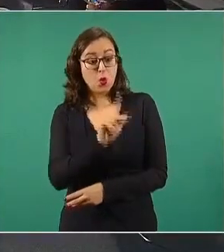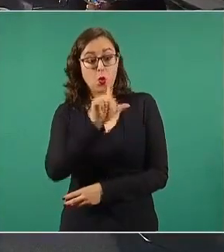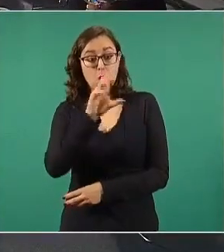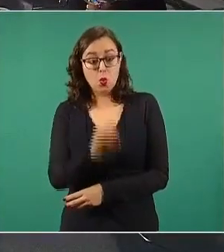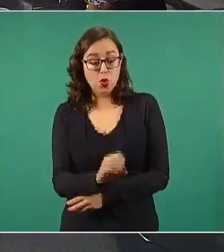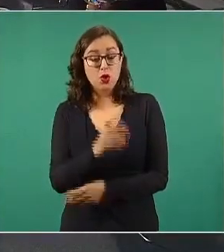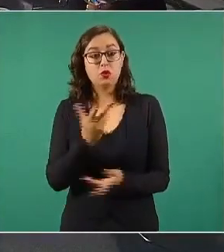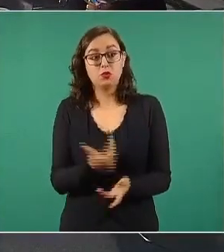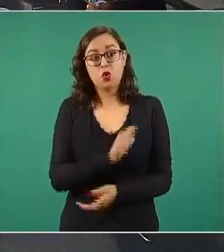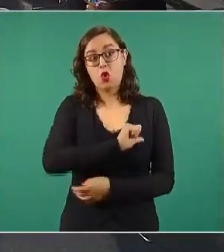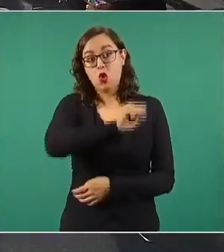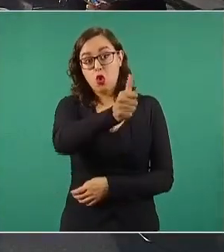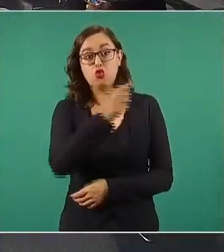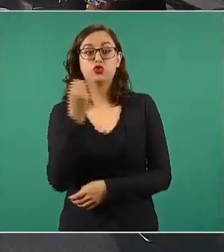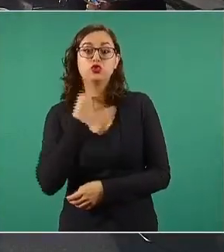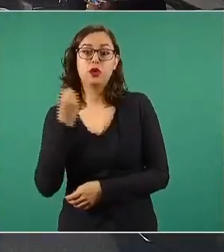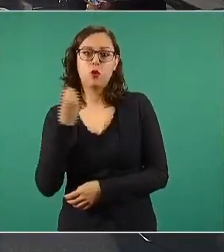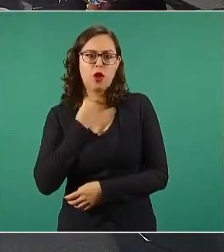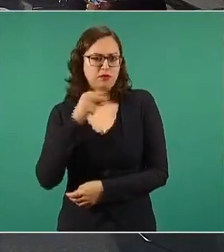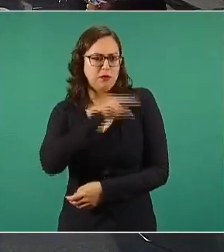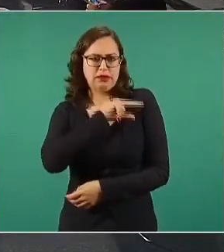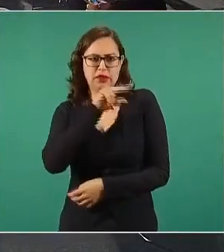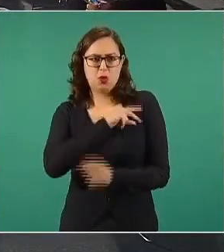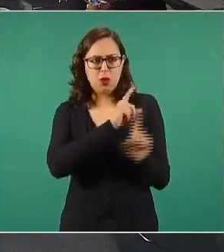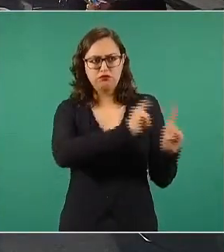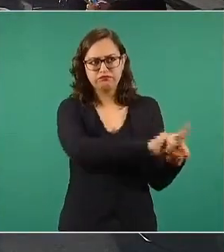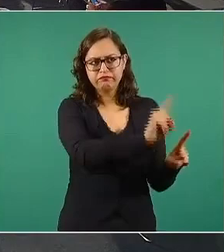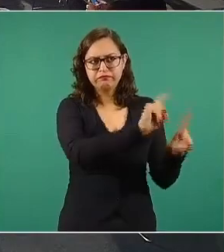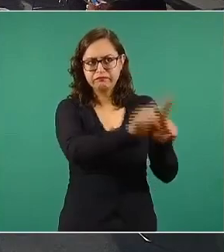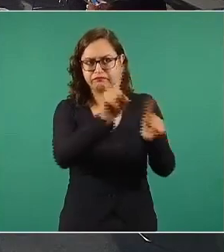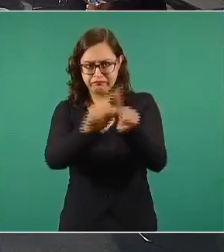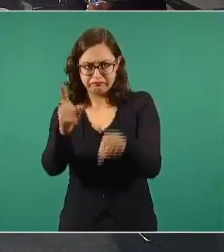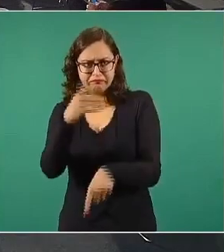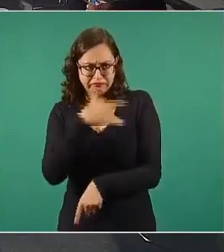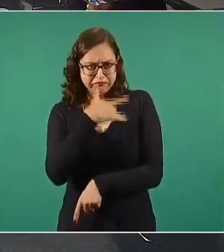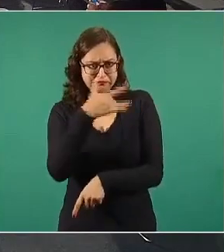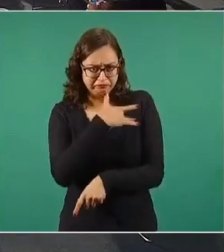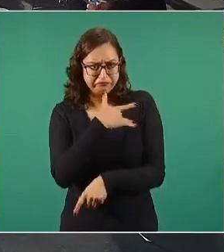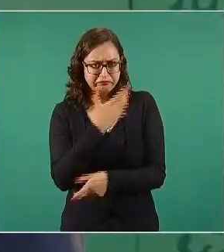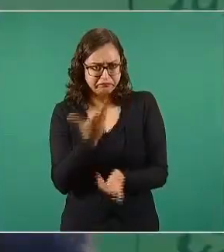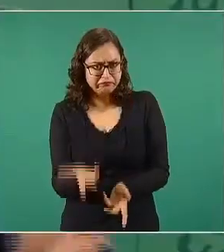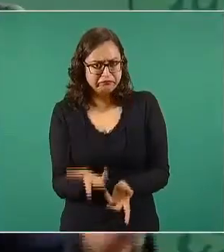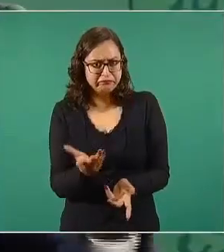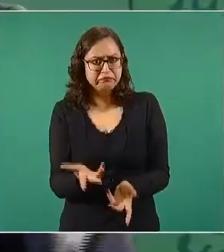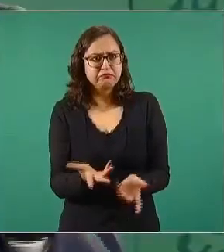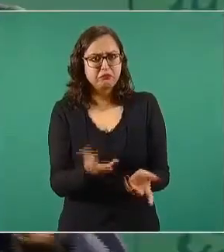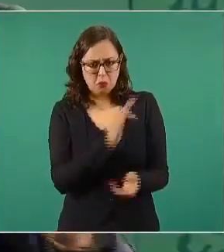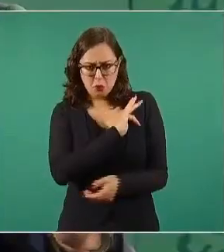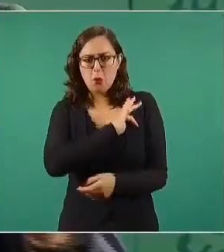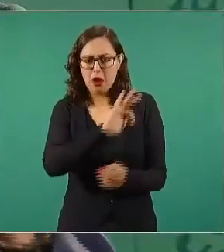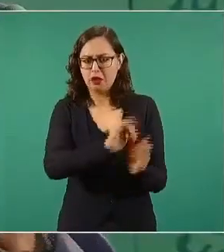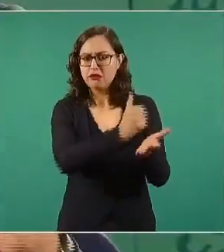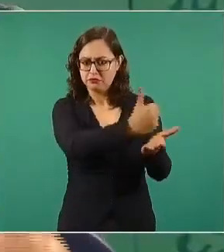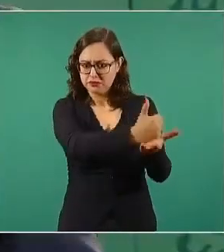abogados, otras personas de buenos sentimientos, que nos ayuden